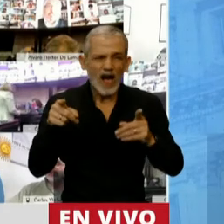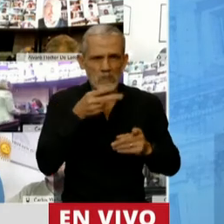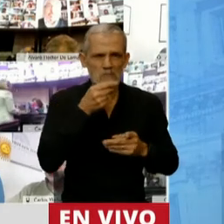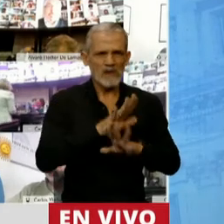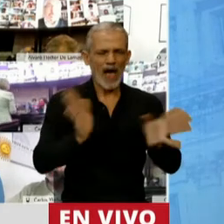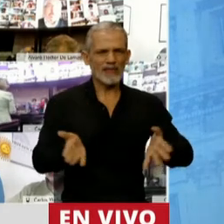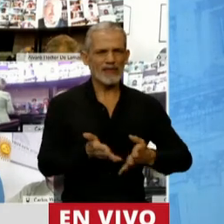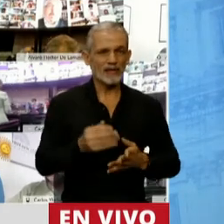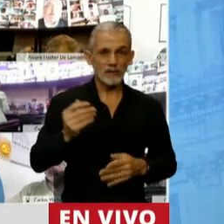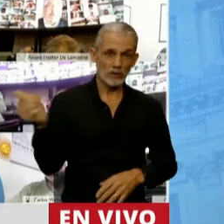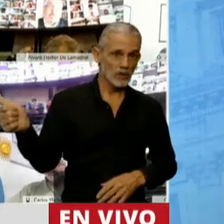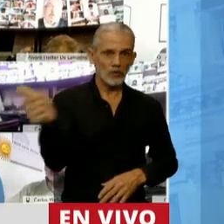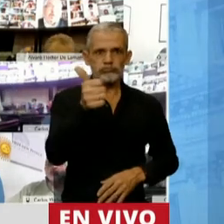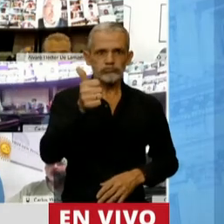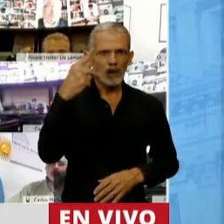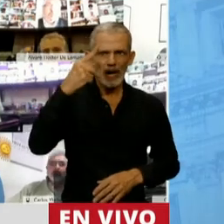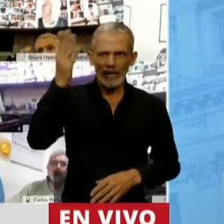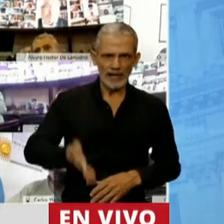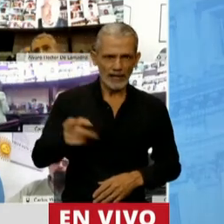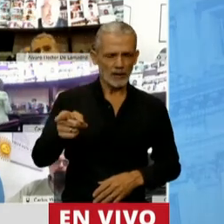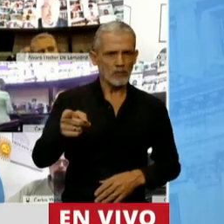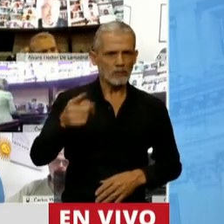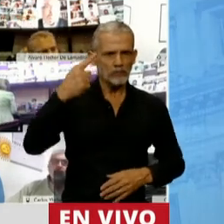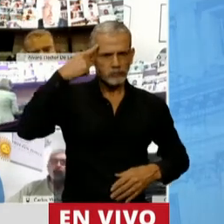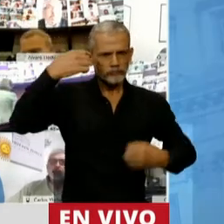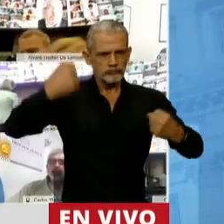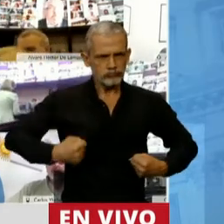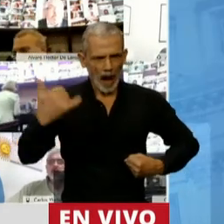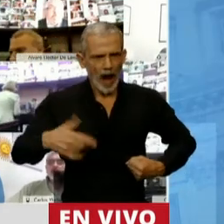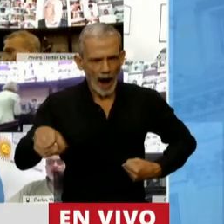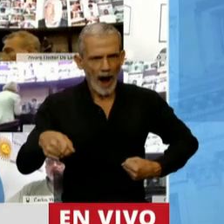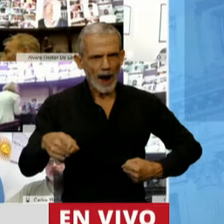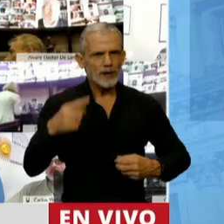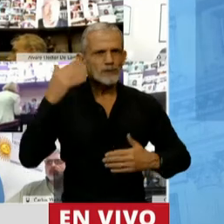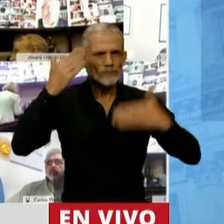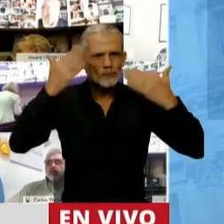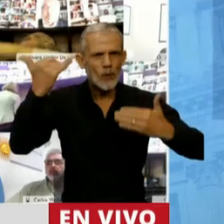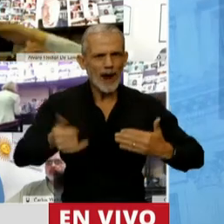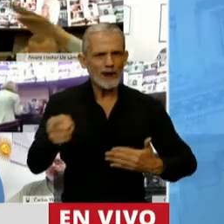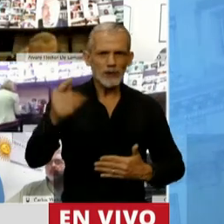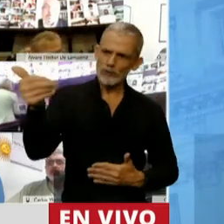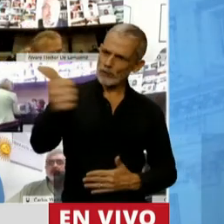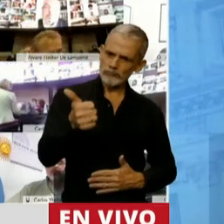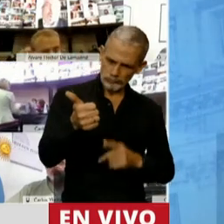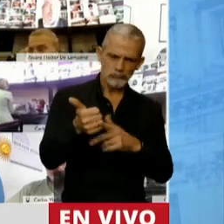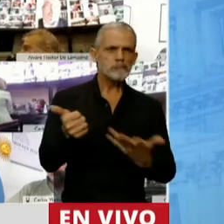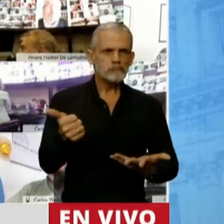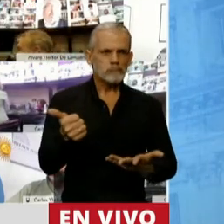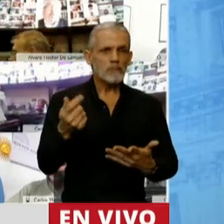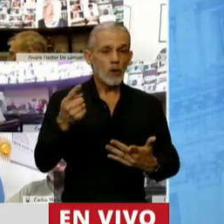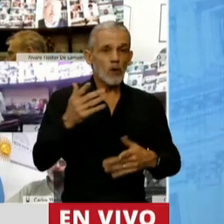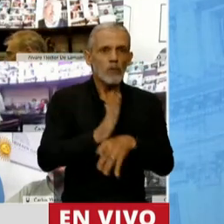Y él vino con sus convicciones, vino con sus sueños, pero vino con sus